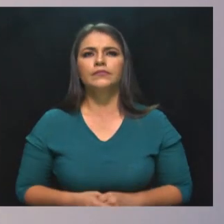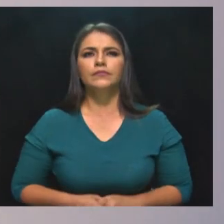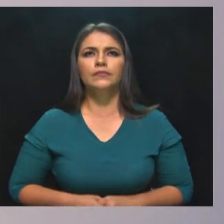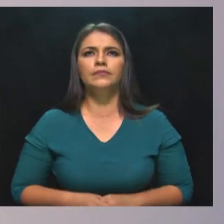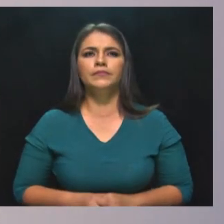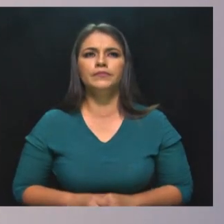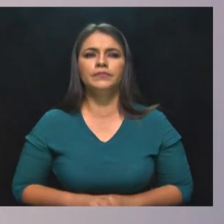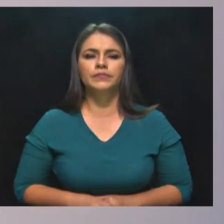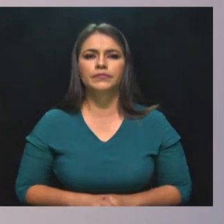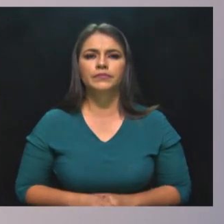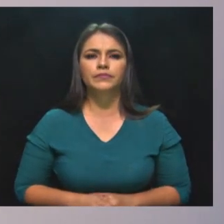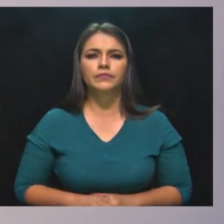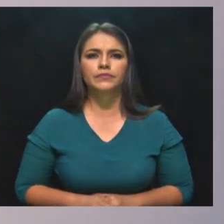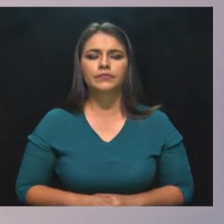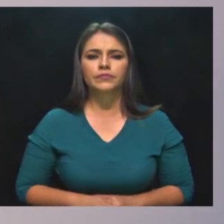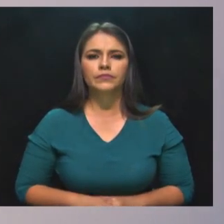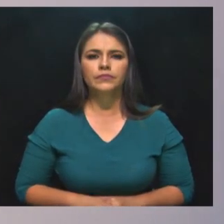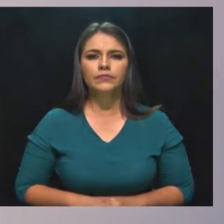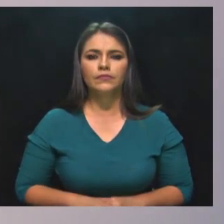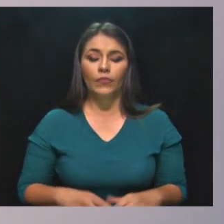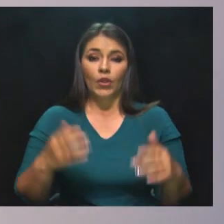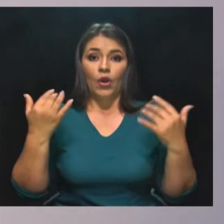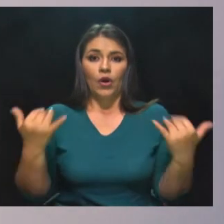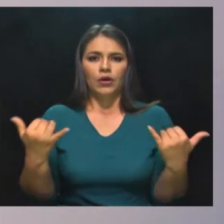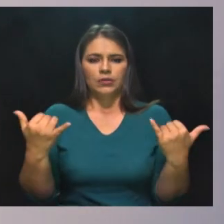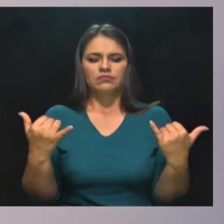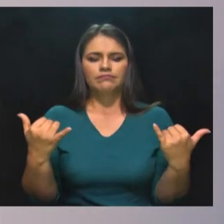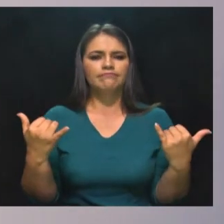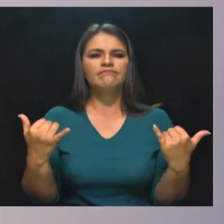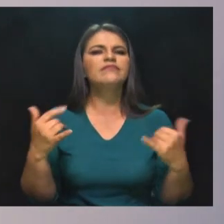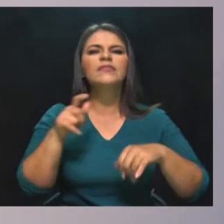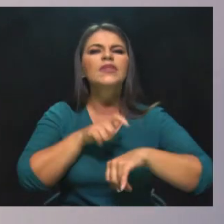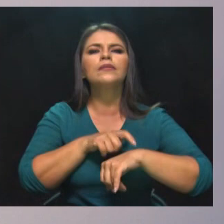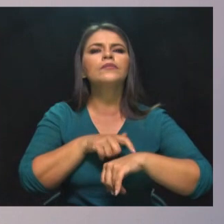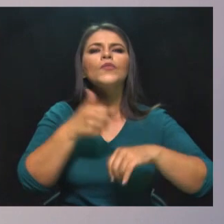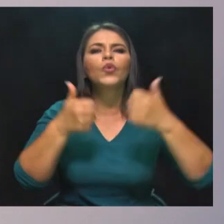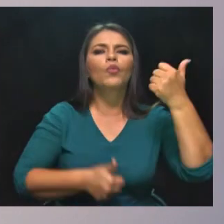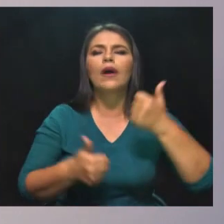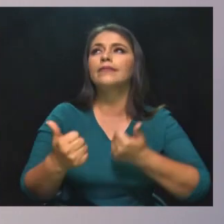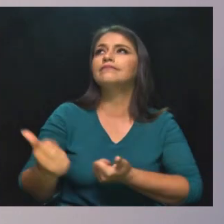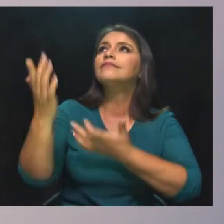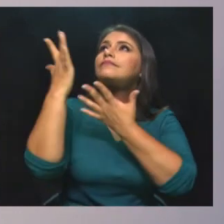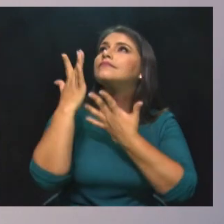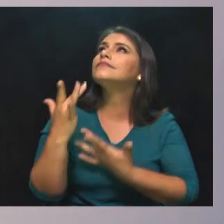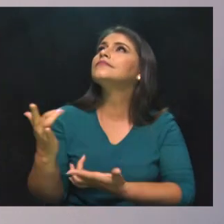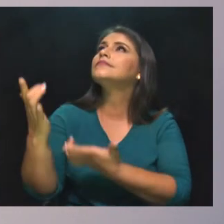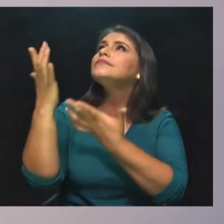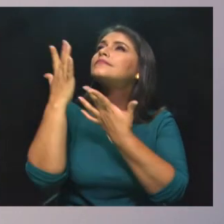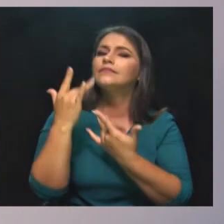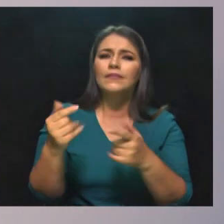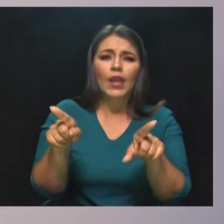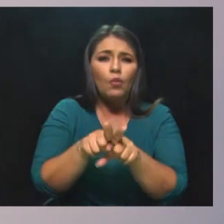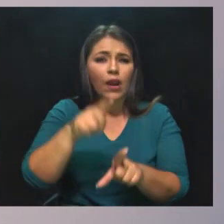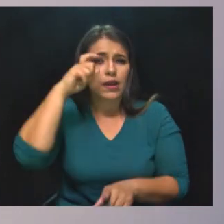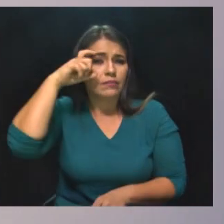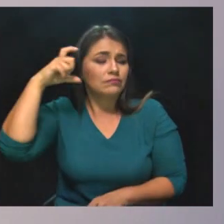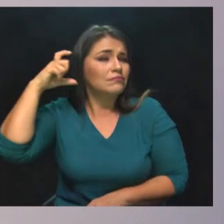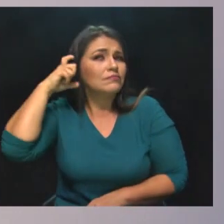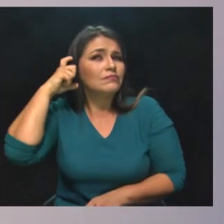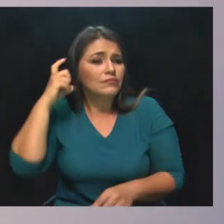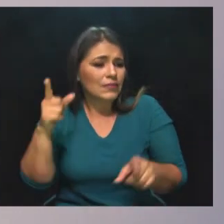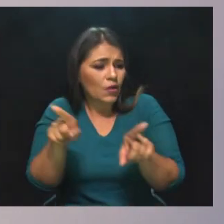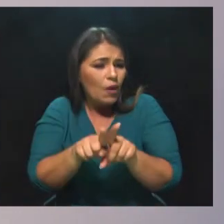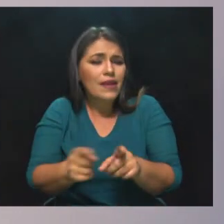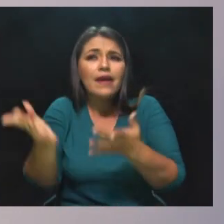Este tiene que ser el tiempo de la esperanza, como lo expresó el Papa Francisco. Todos estamos en la